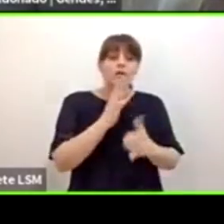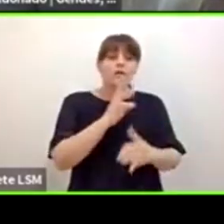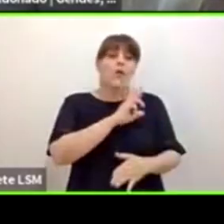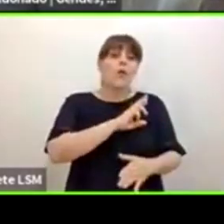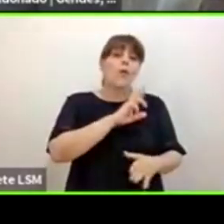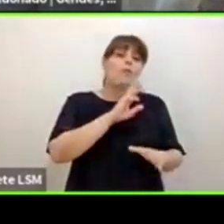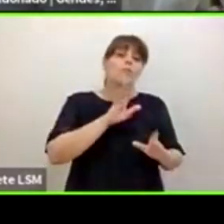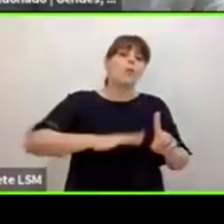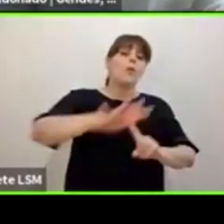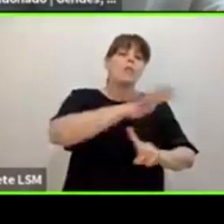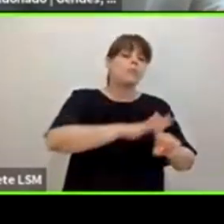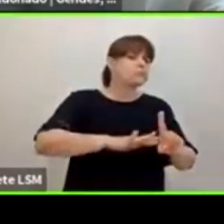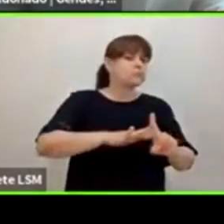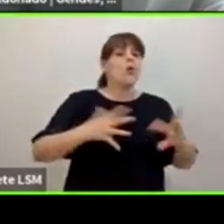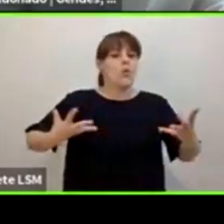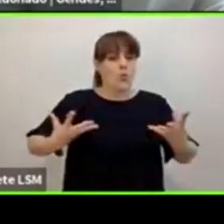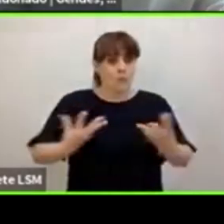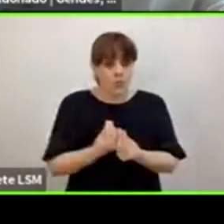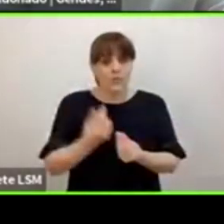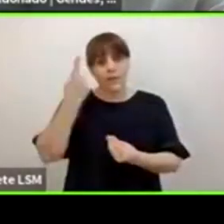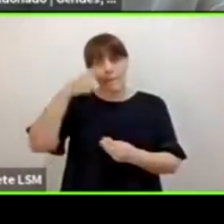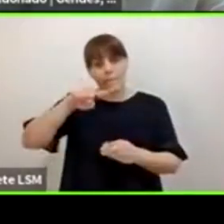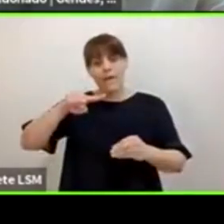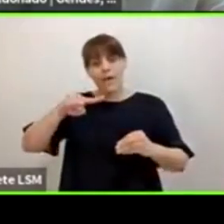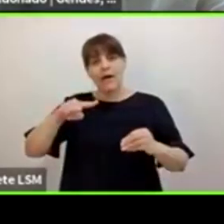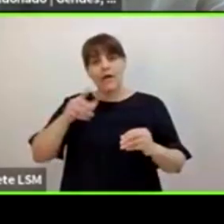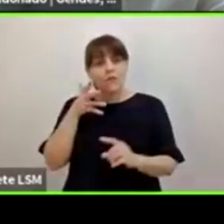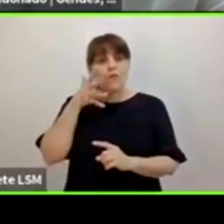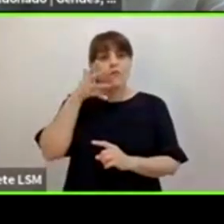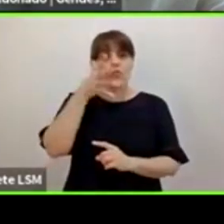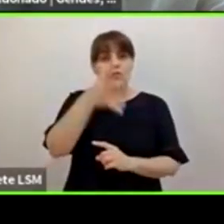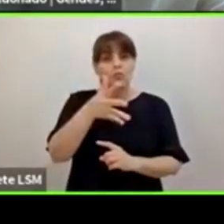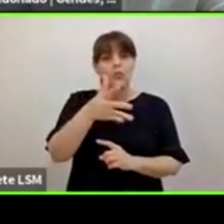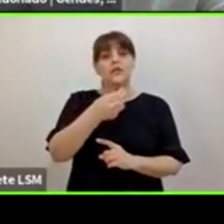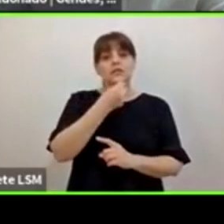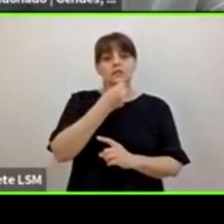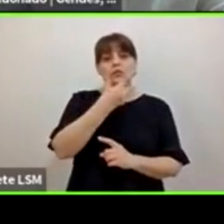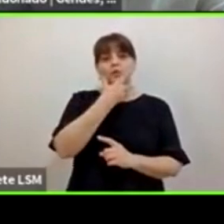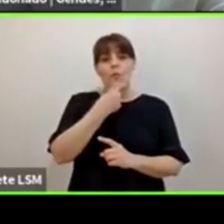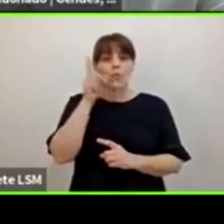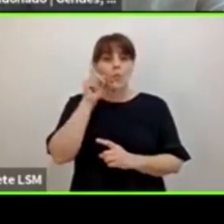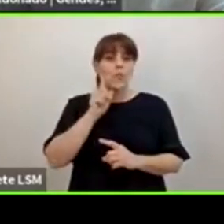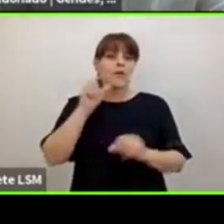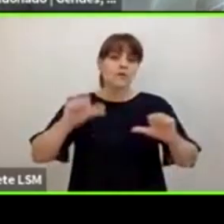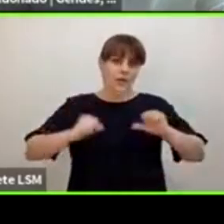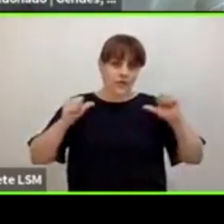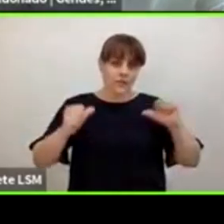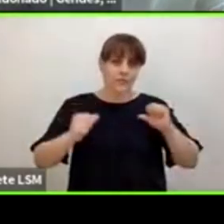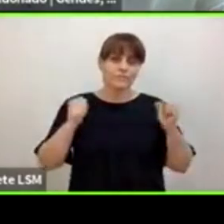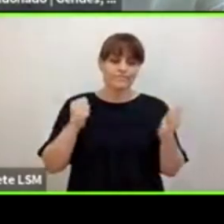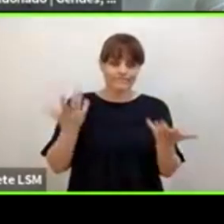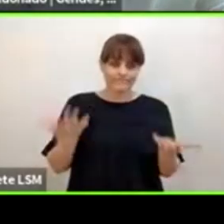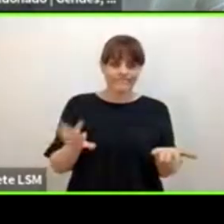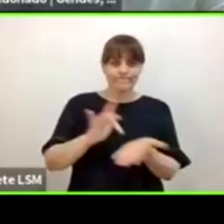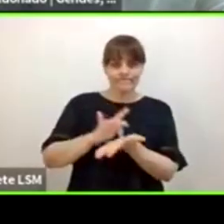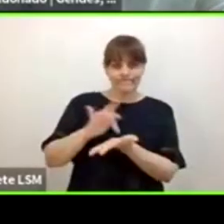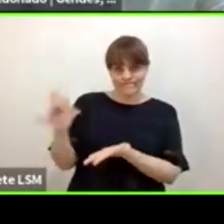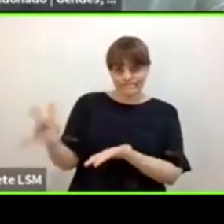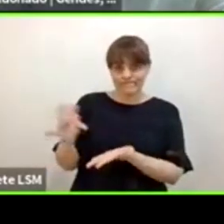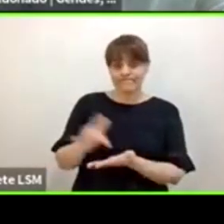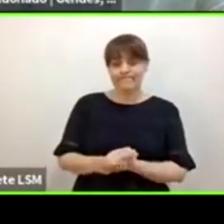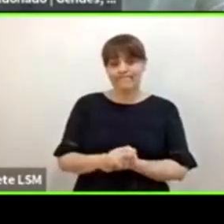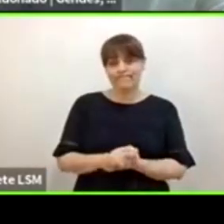batalla en común por el futuro y los proyectos y adolescentes muchas gracias gracias muchas